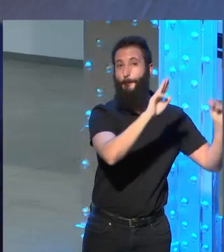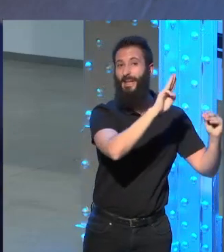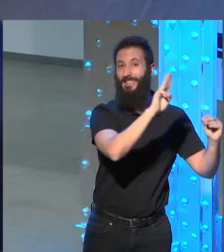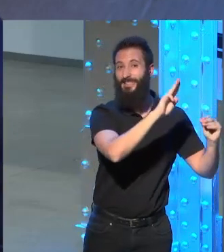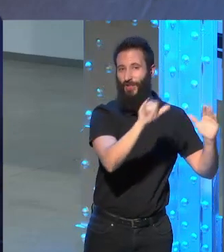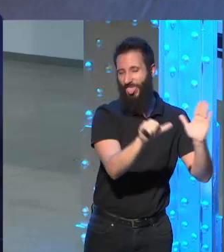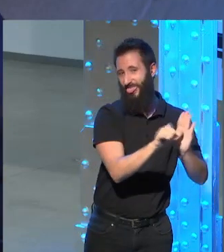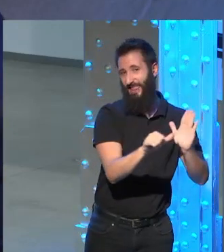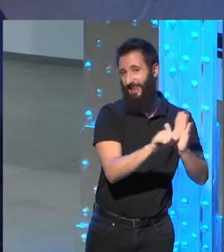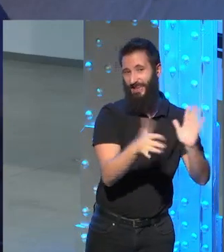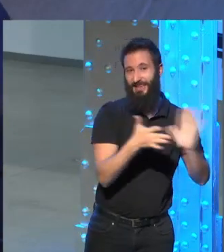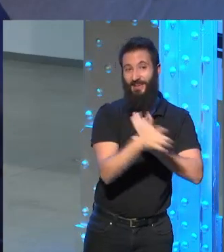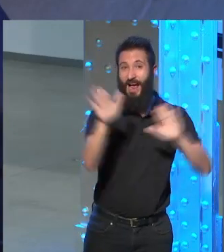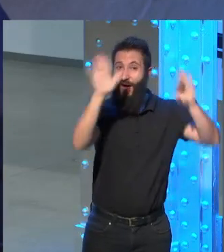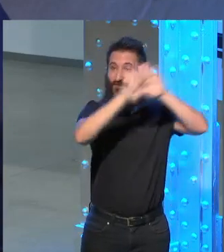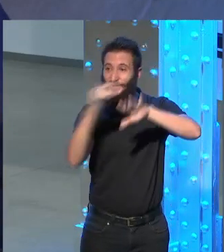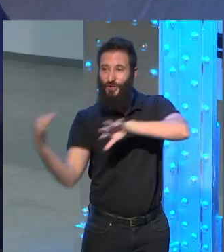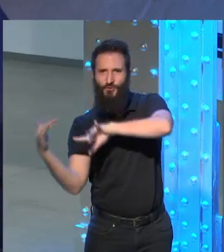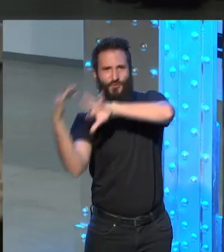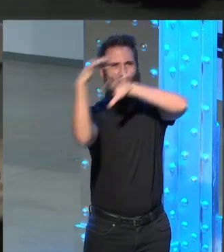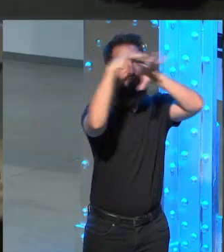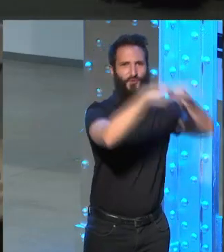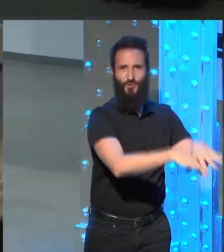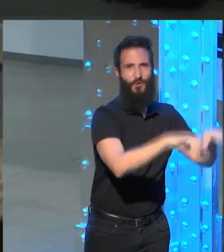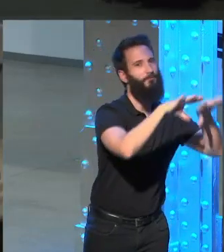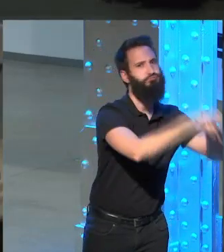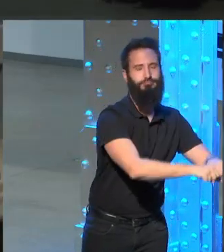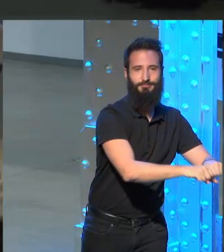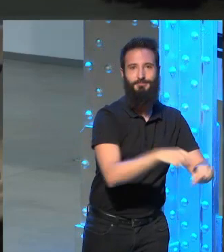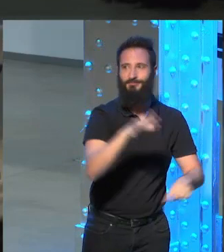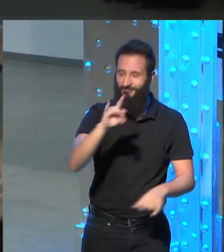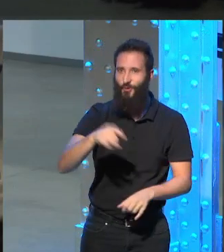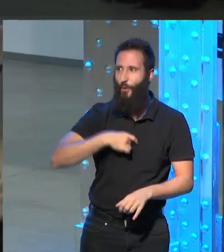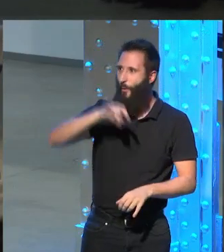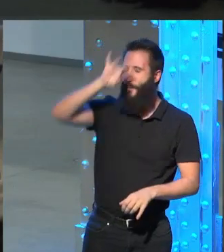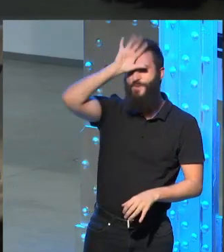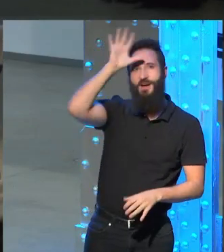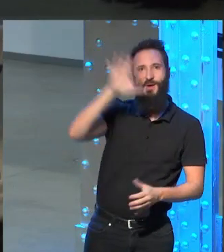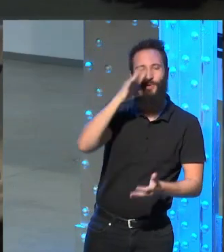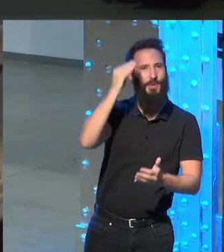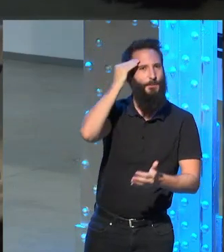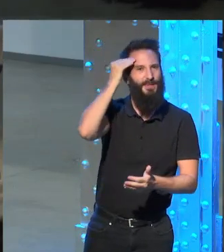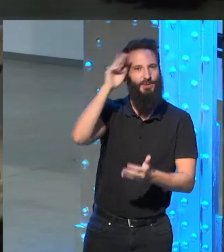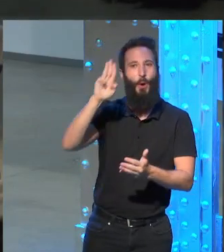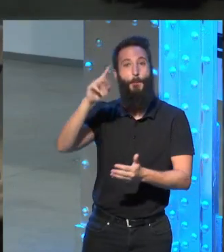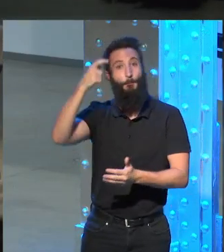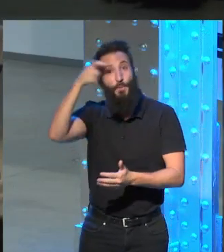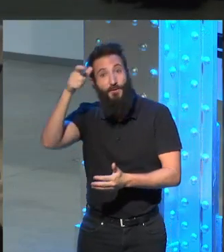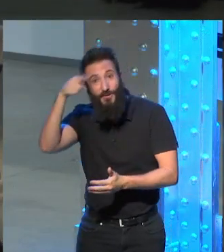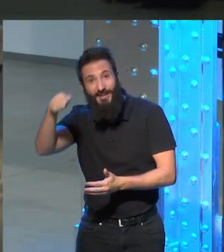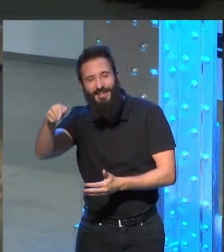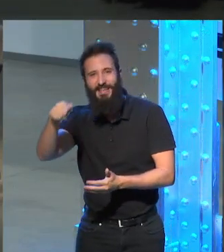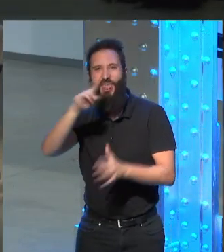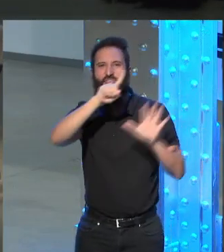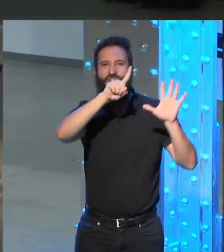ocuparon Princeton esa noche si era muy impresionante porque me parece que hay 100 mil peruanos en Patterson y daba la